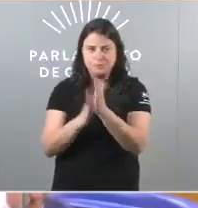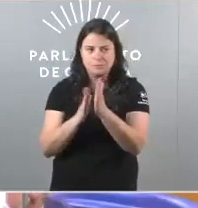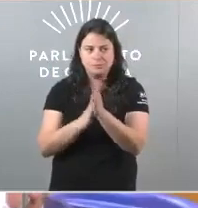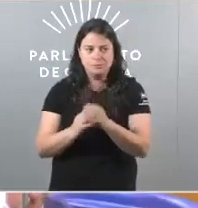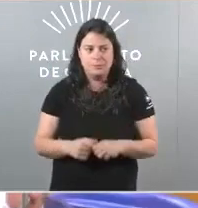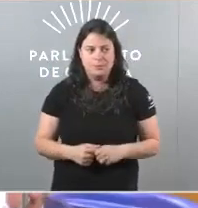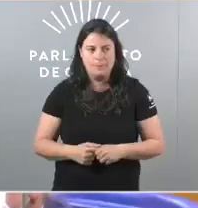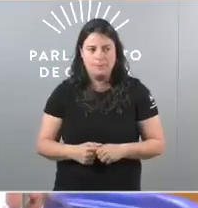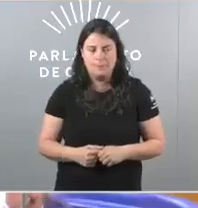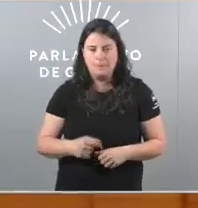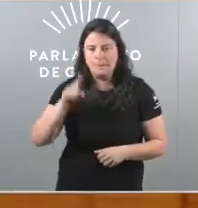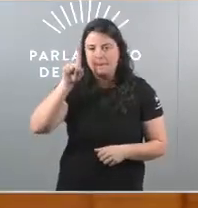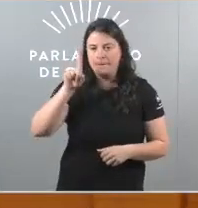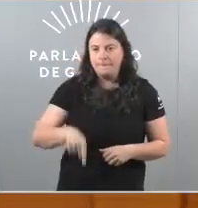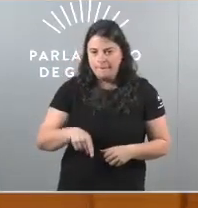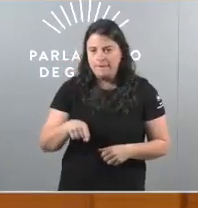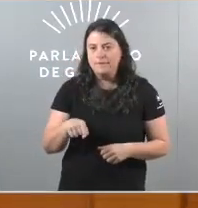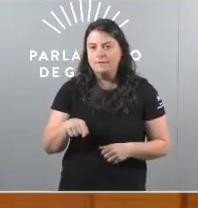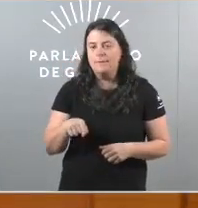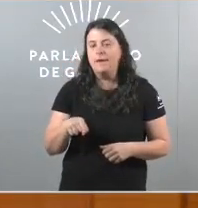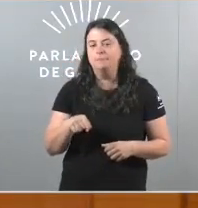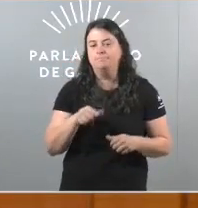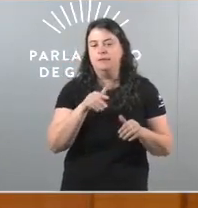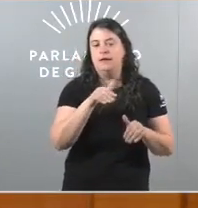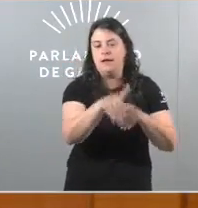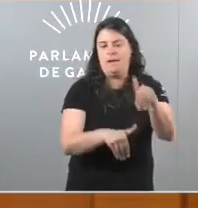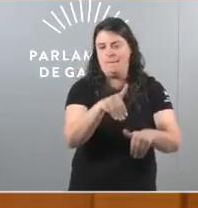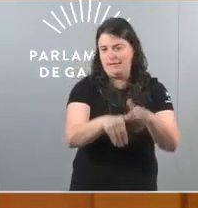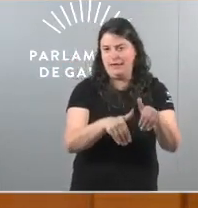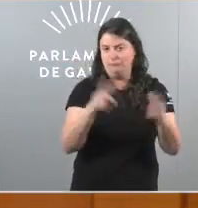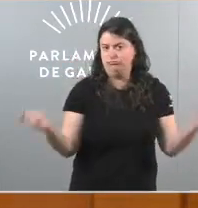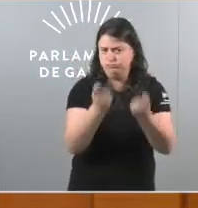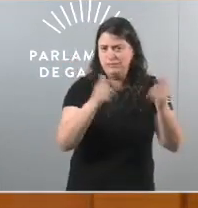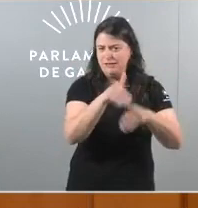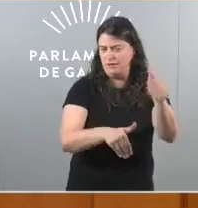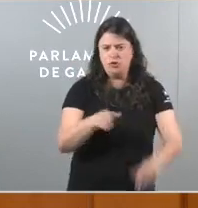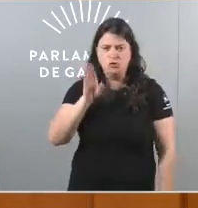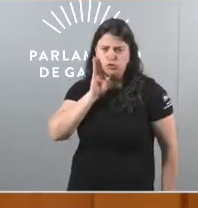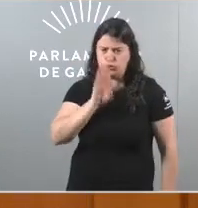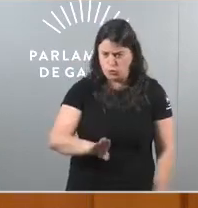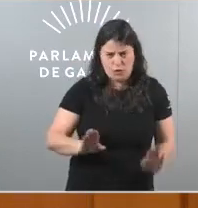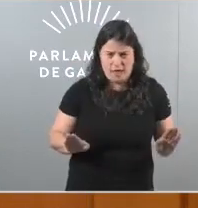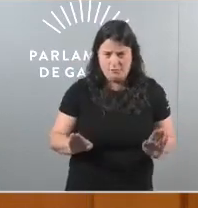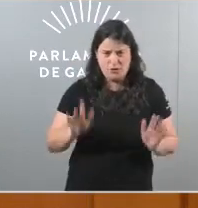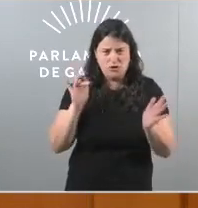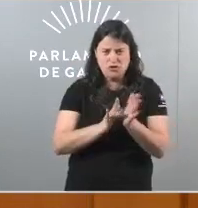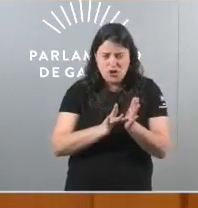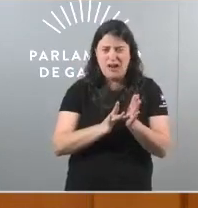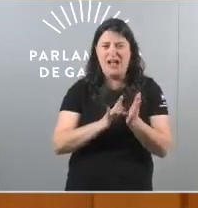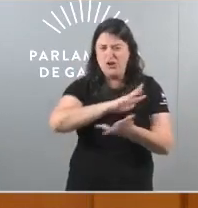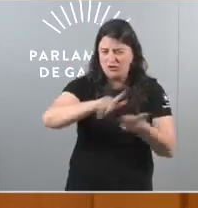detrás da campaña electoral máis sucia que se recorda. cunha bandeirado das fake news